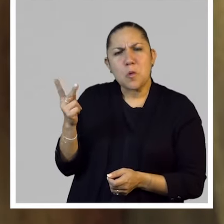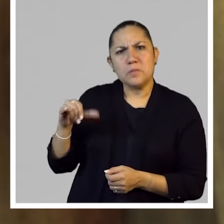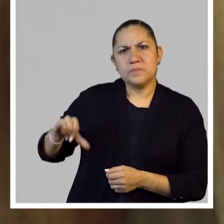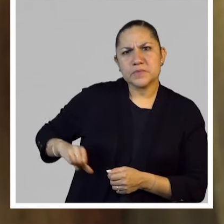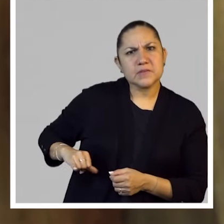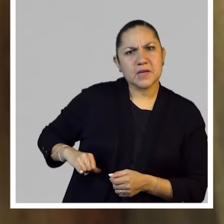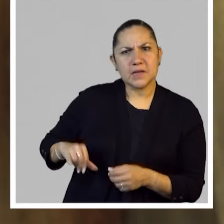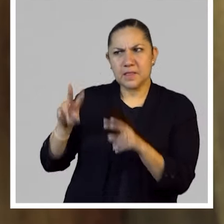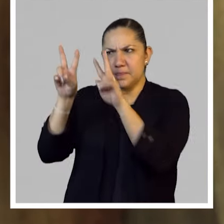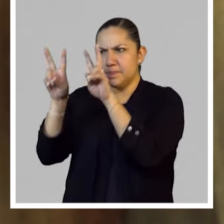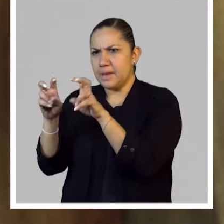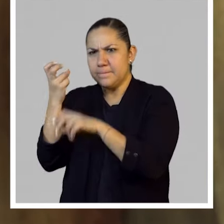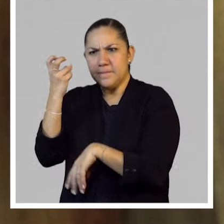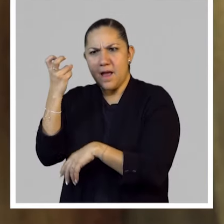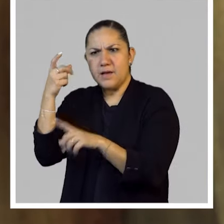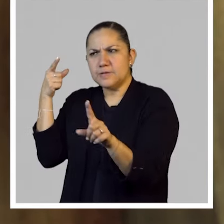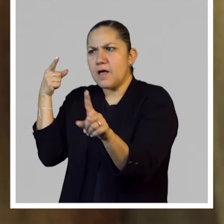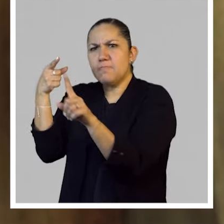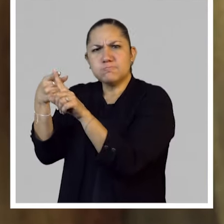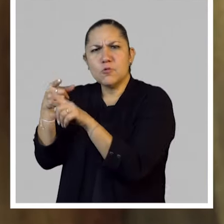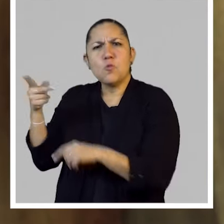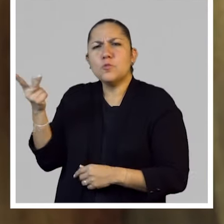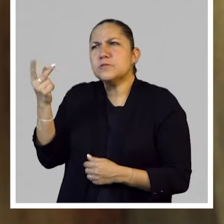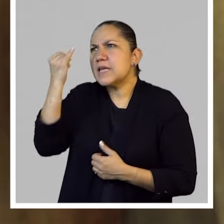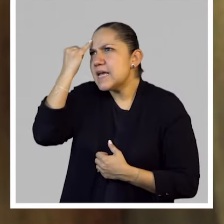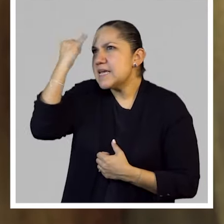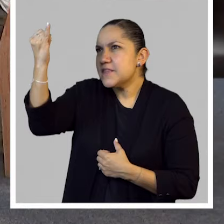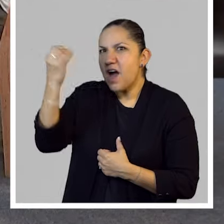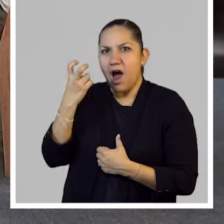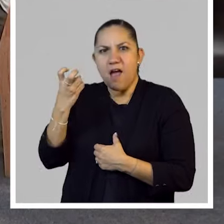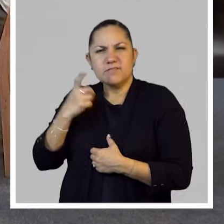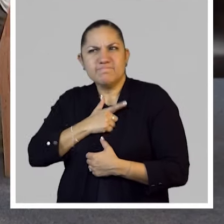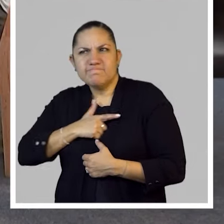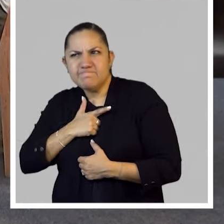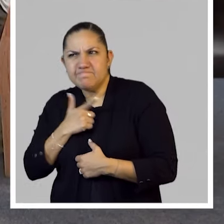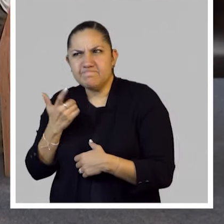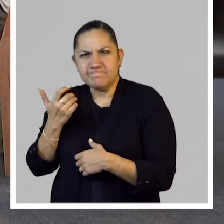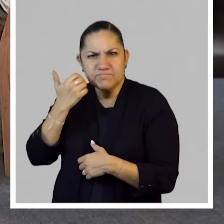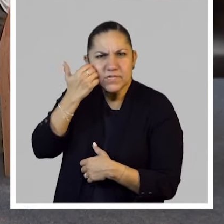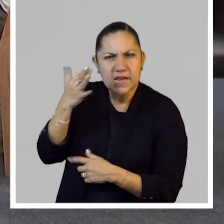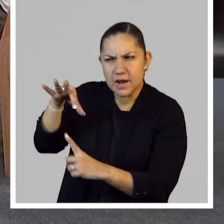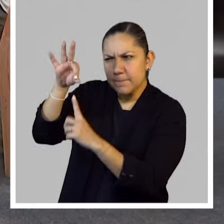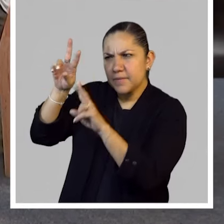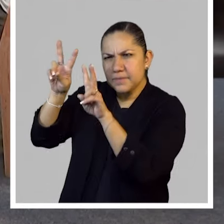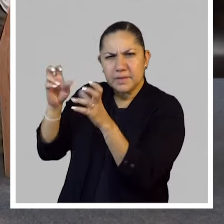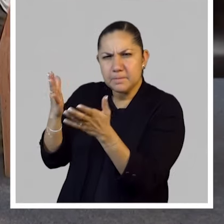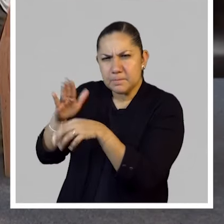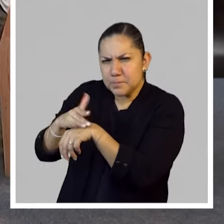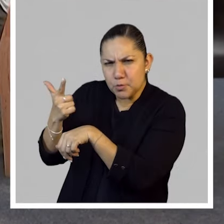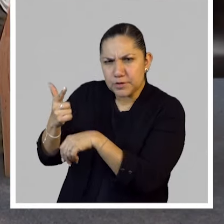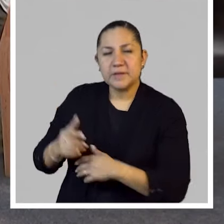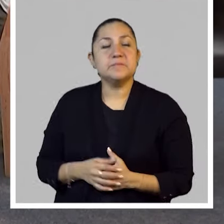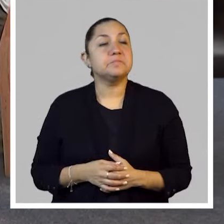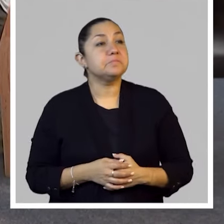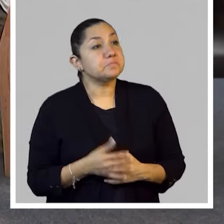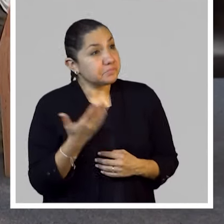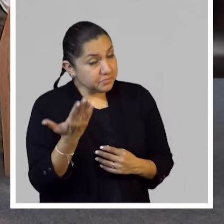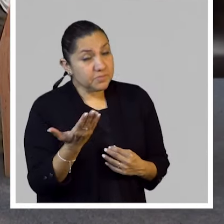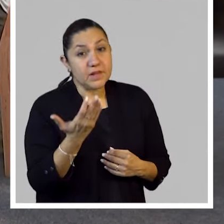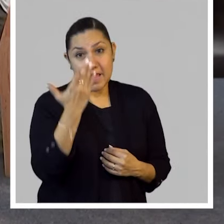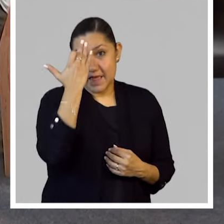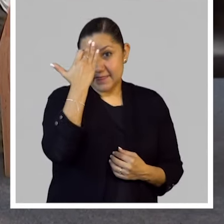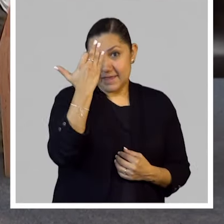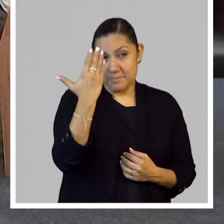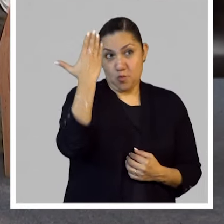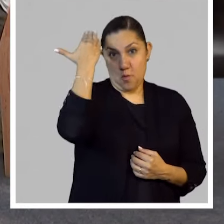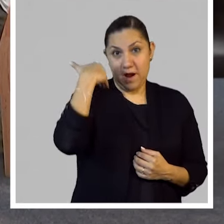interés en esto? O sea, ¿en qué momento dijeron, ah, esto está increíble? Pues bueno, también como pasaba en el arte